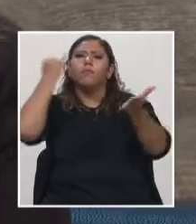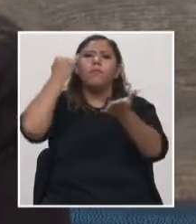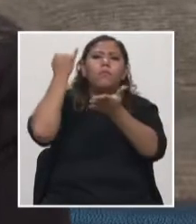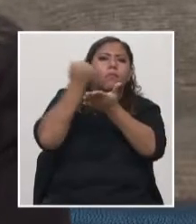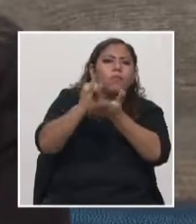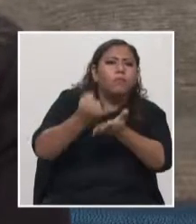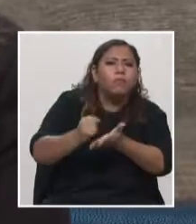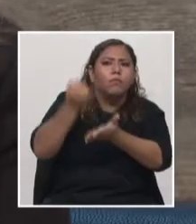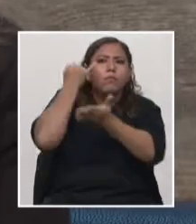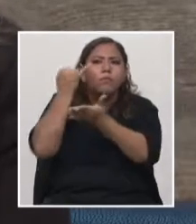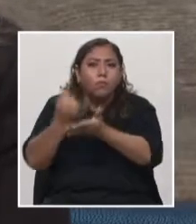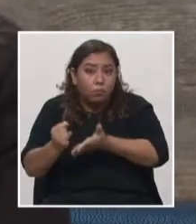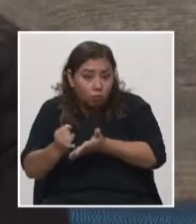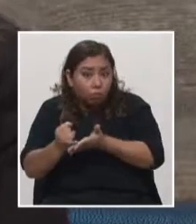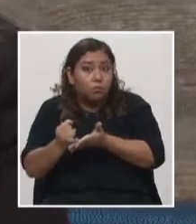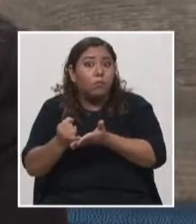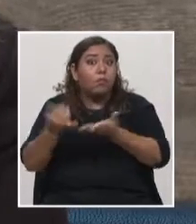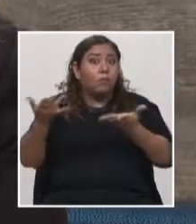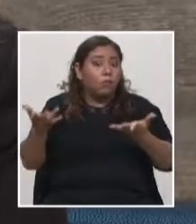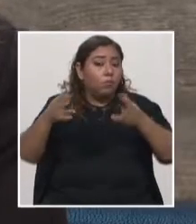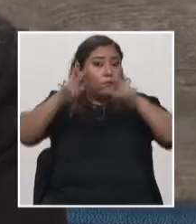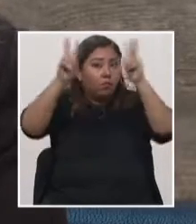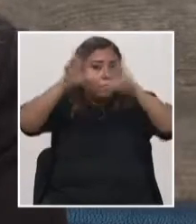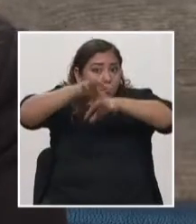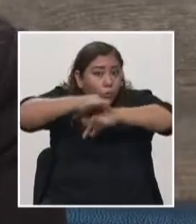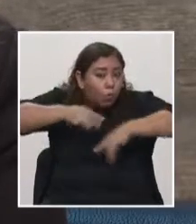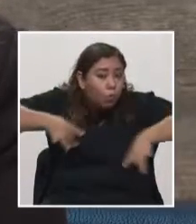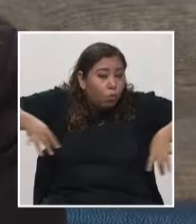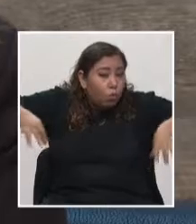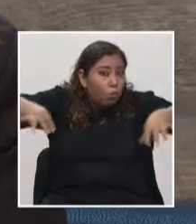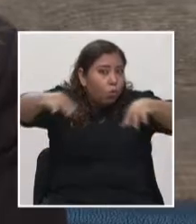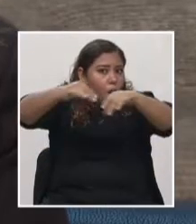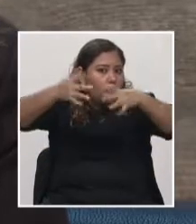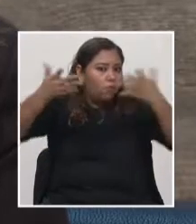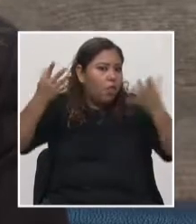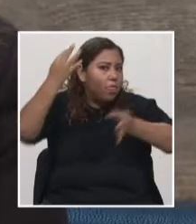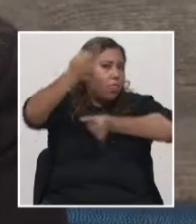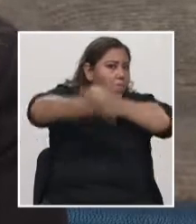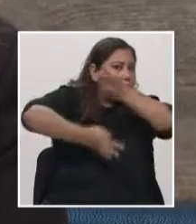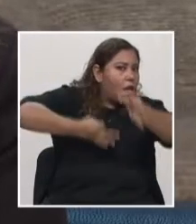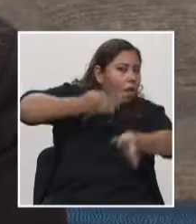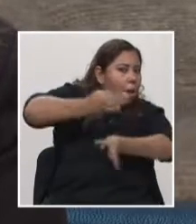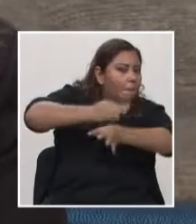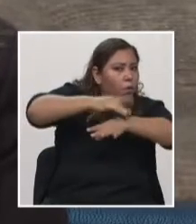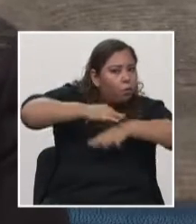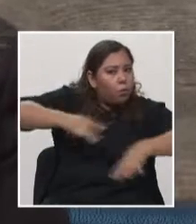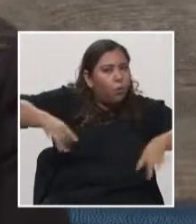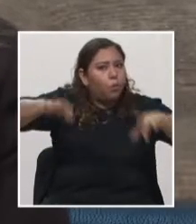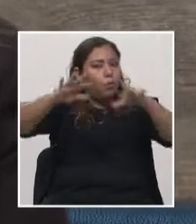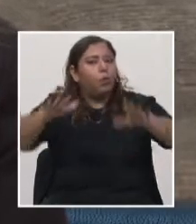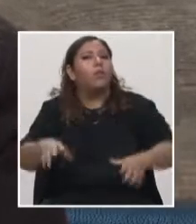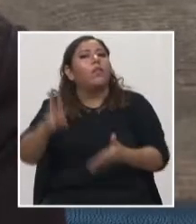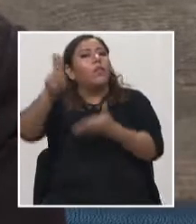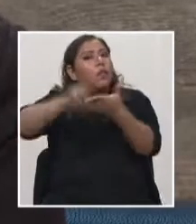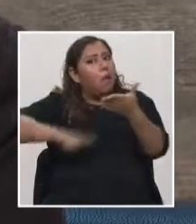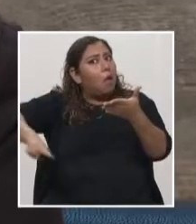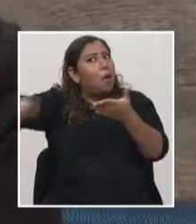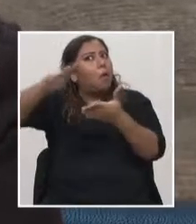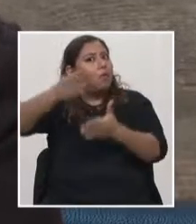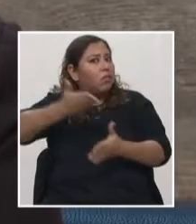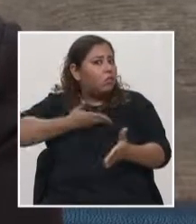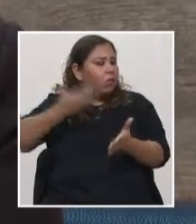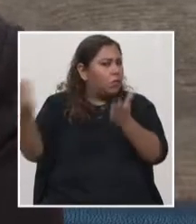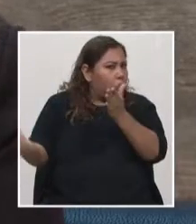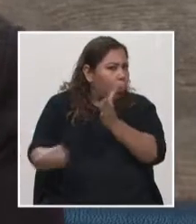y ese conocimiento en sí. Entonces la universidad genera carreras innovadoras, genera carreras que se